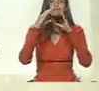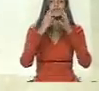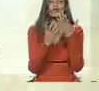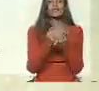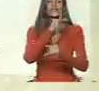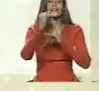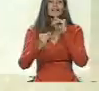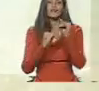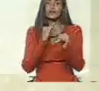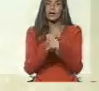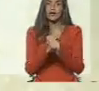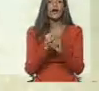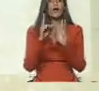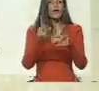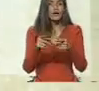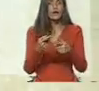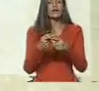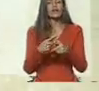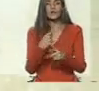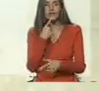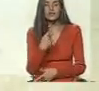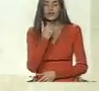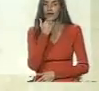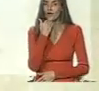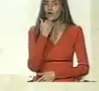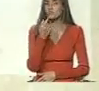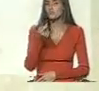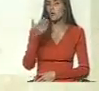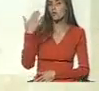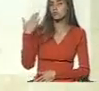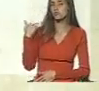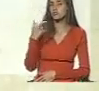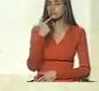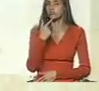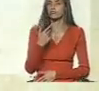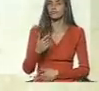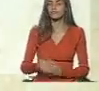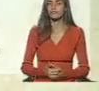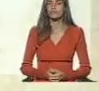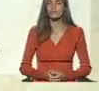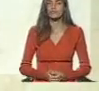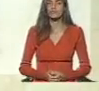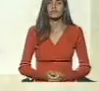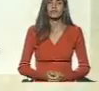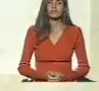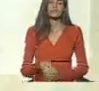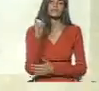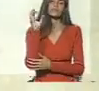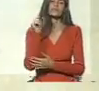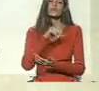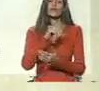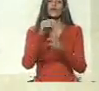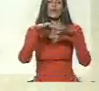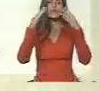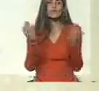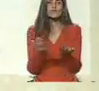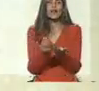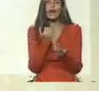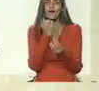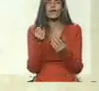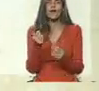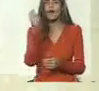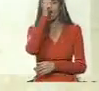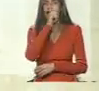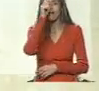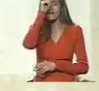internacionales. Bueno, le tuve el honor hace poco de ir al foro mundial en Dakar, en África,